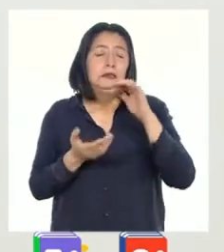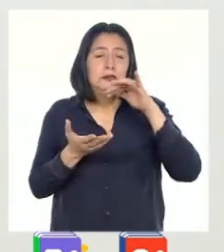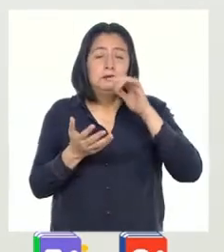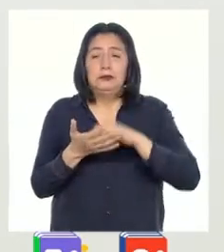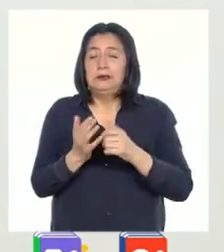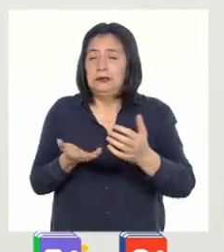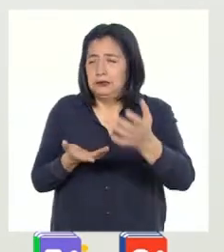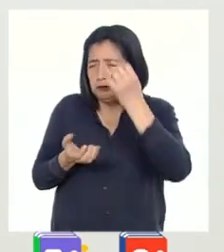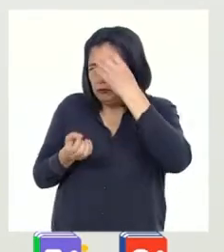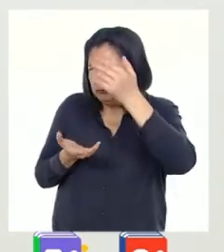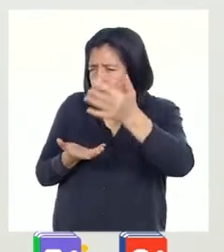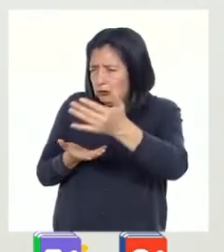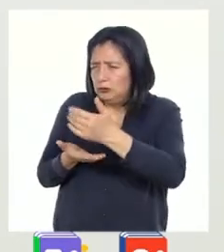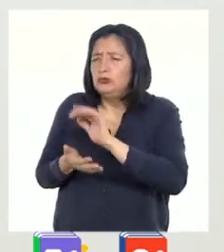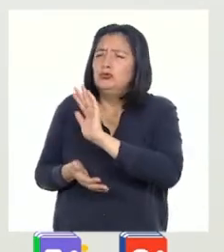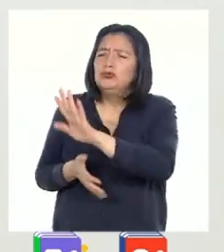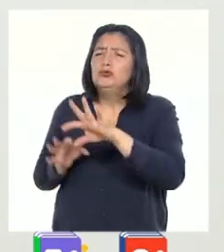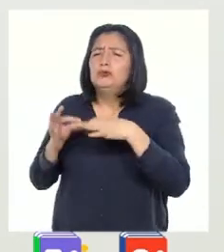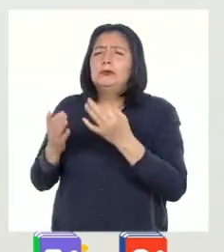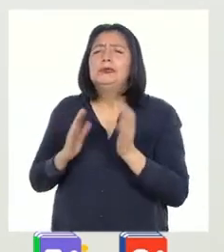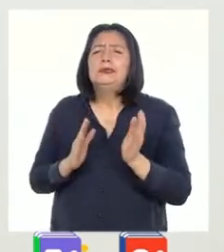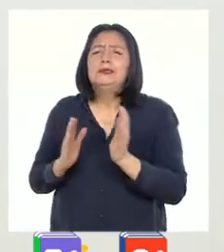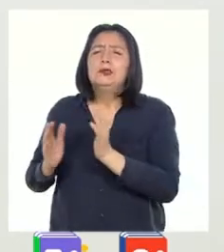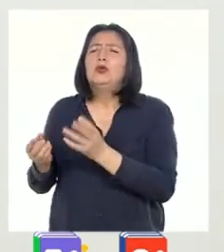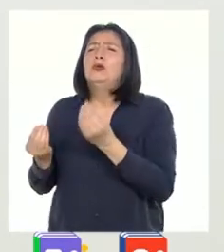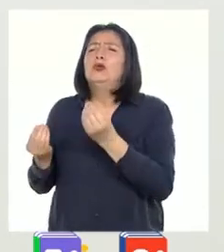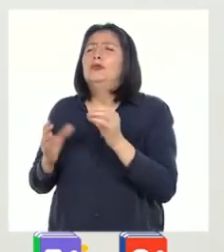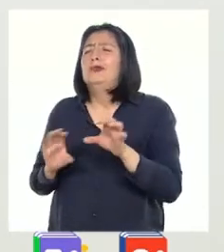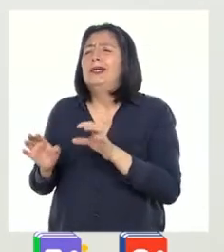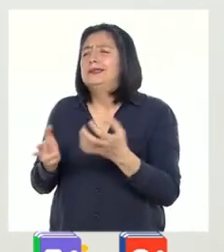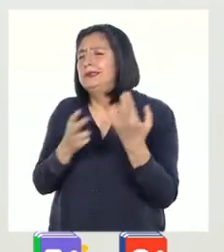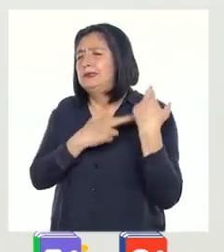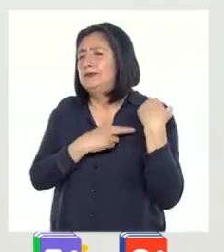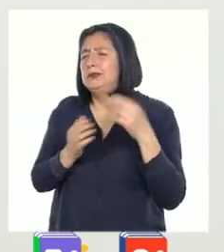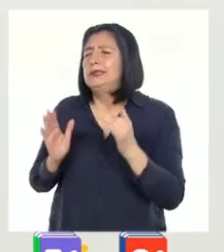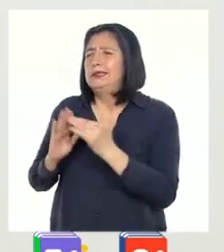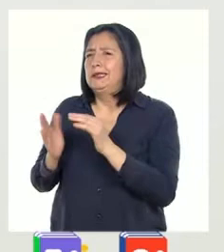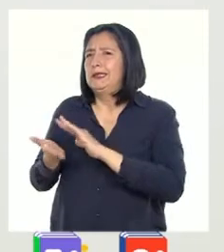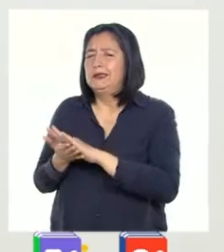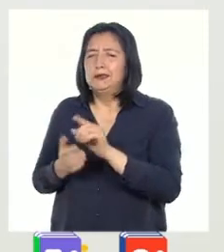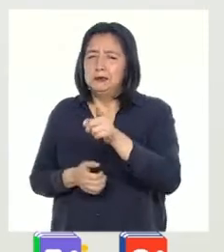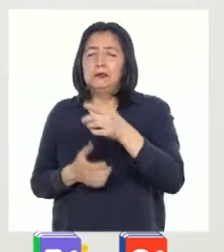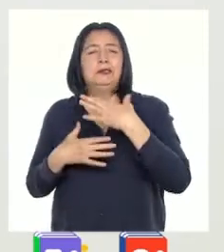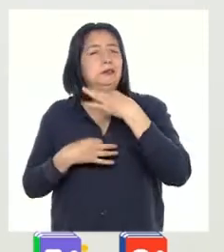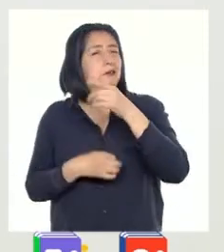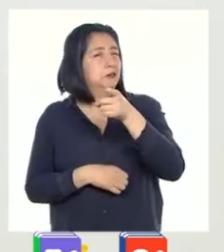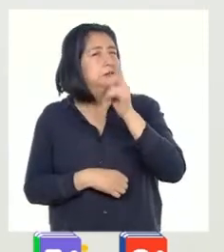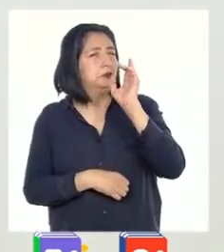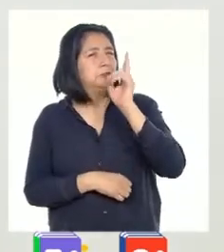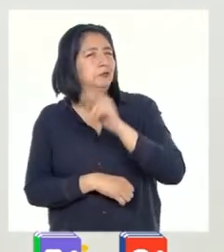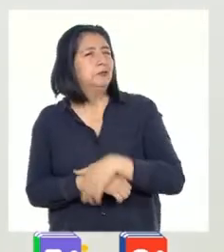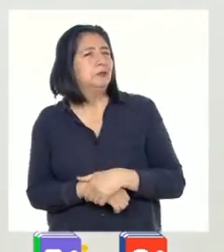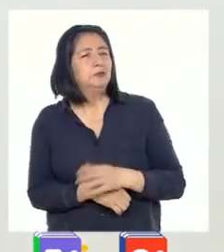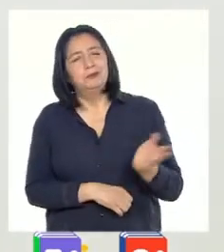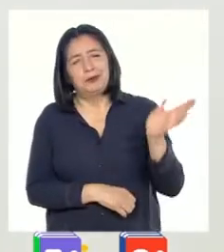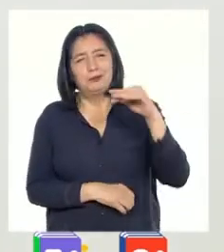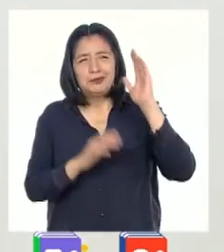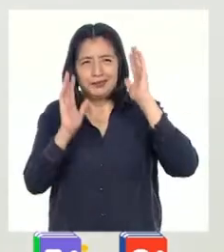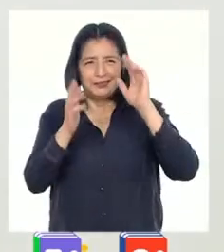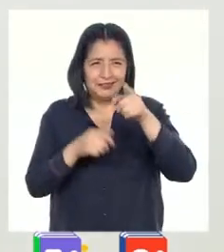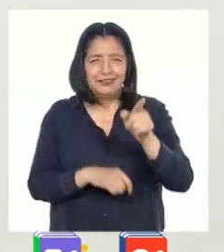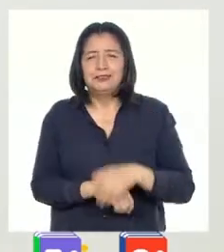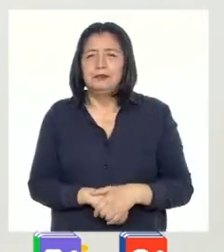información sobre cómo sus familias se organizan con los quehaceres del hogar. Eso suena súper interesante, profesor. Vamos a